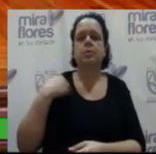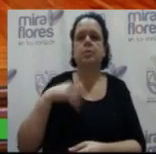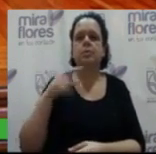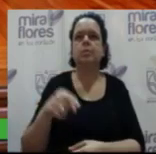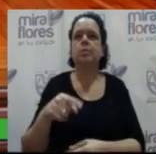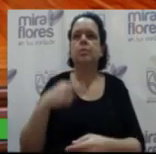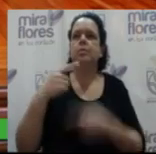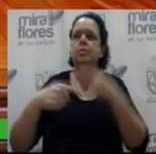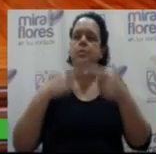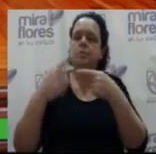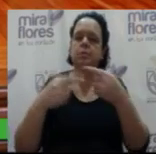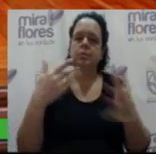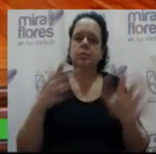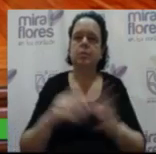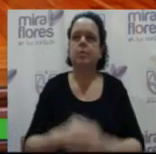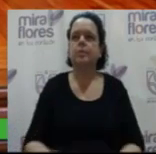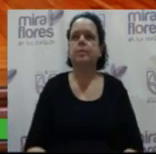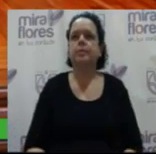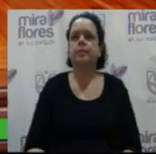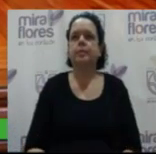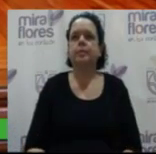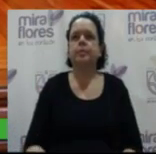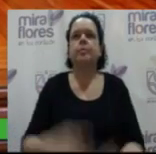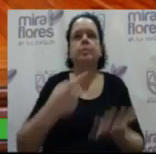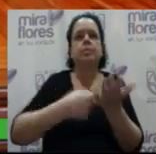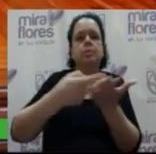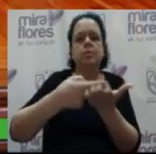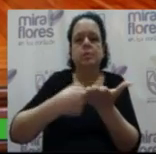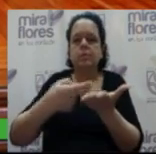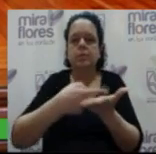con lo expresado en las consideraciones del presente acuerdo. Al debate